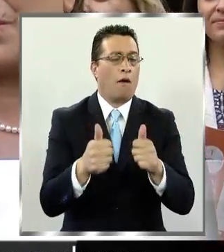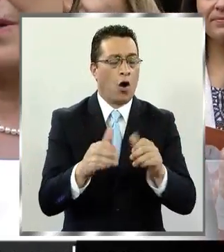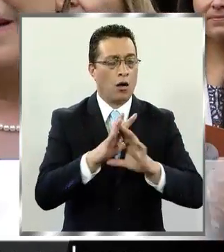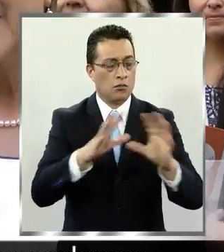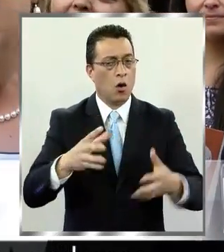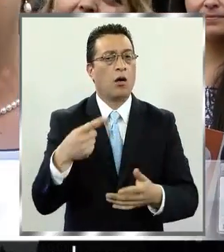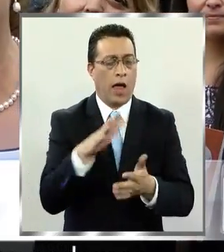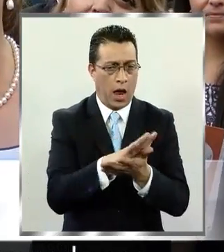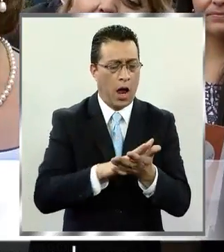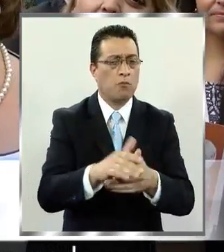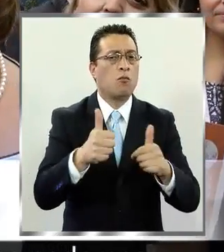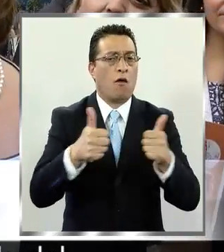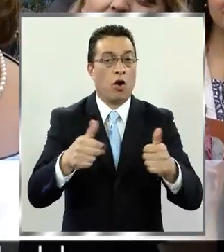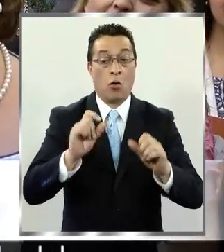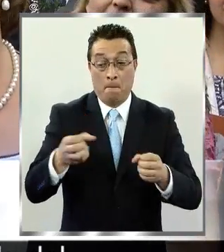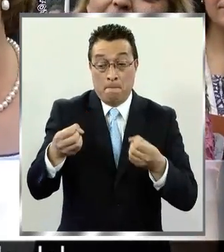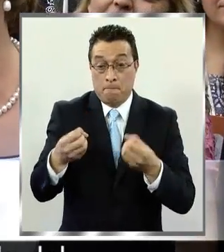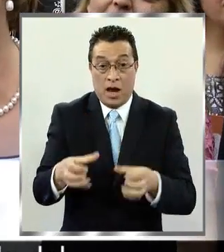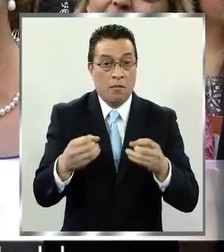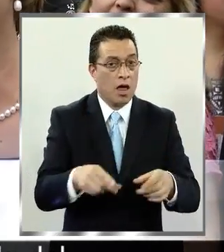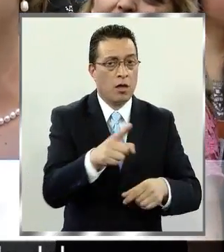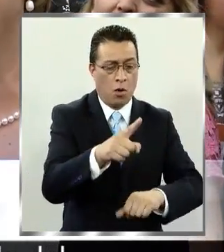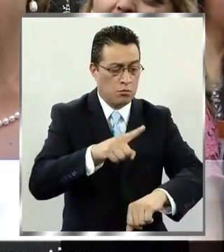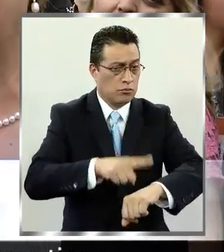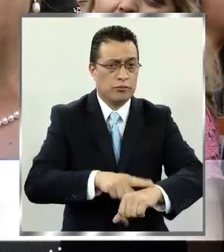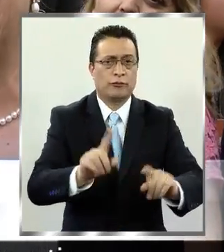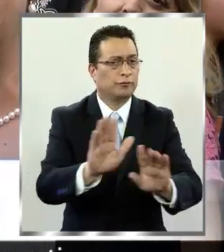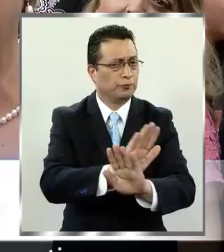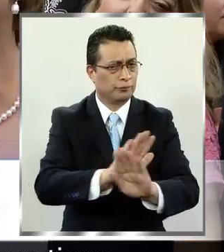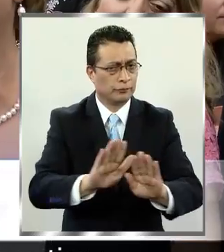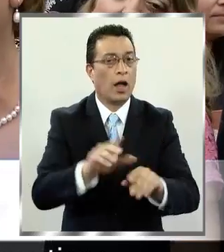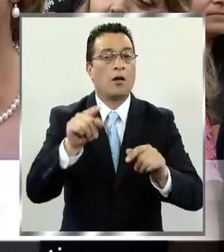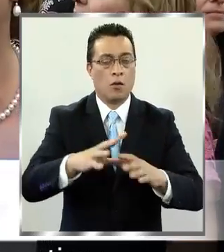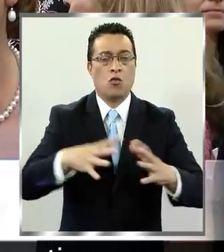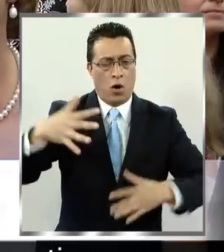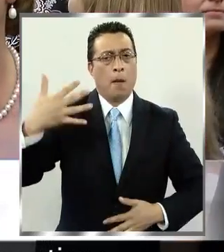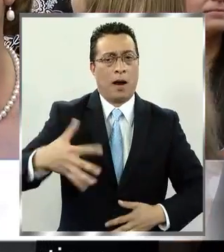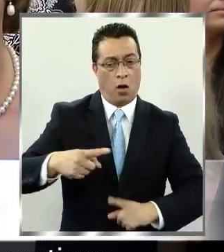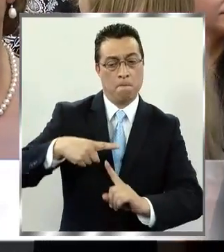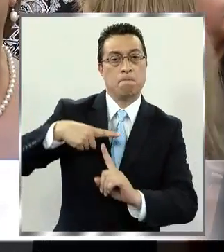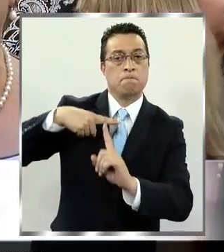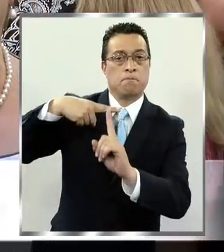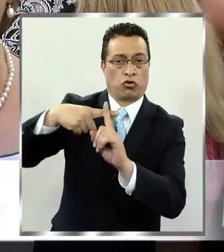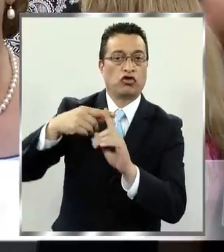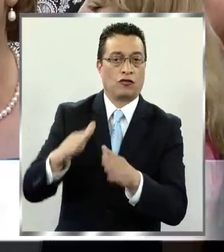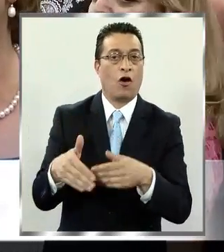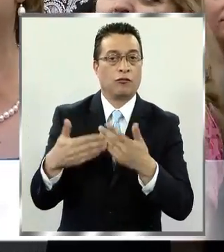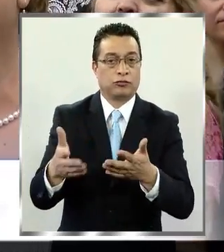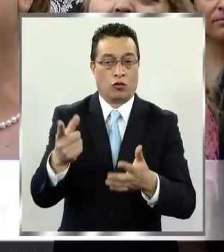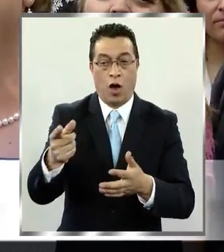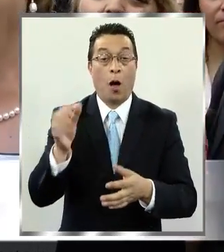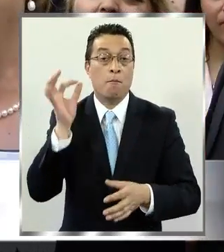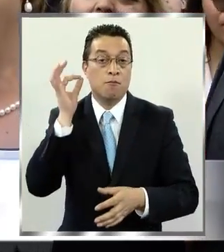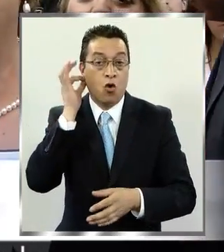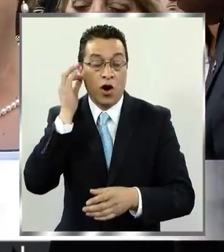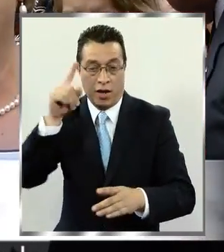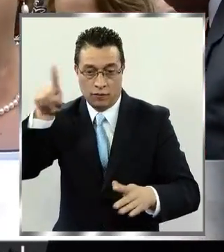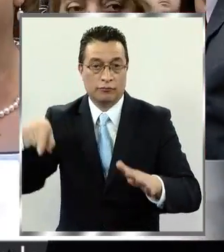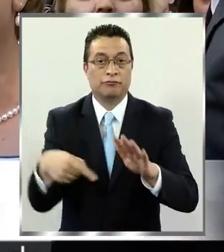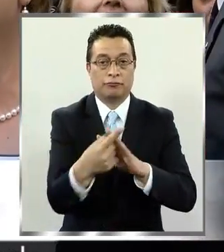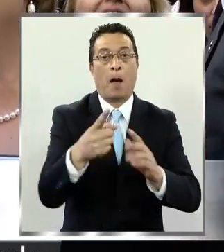exitosos. Y no nos podemos perder ni un solo segundo del tremendo impacto positivo que tiene la participación de mujeres